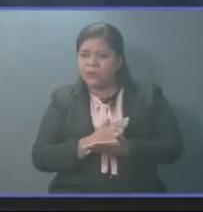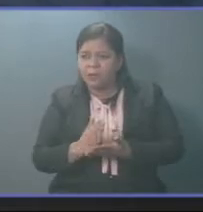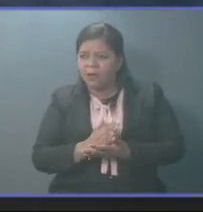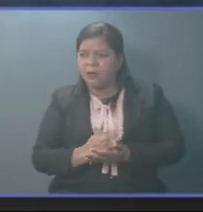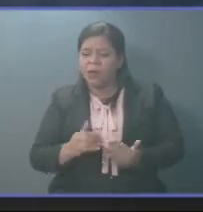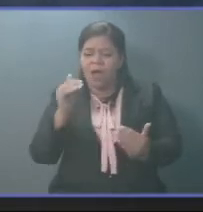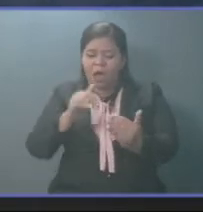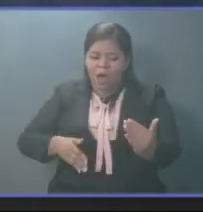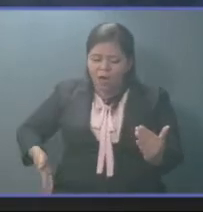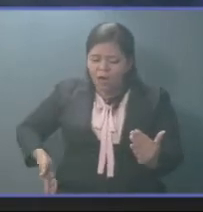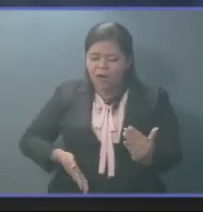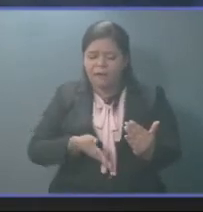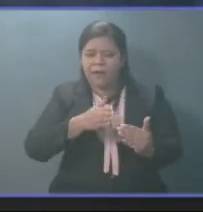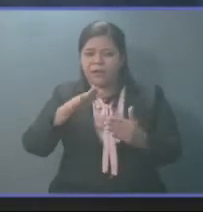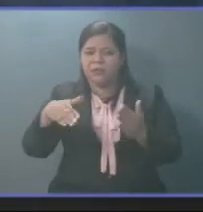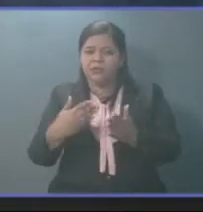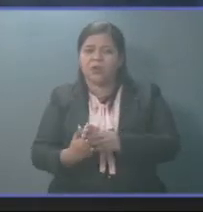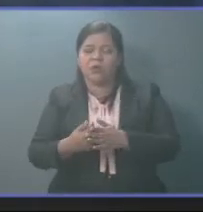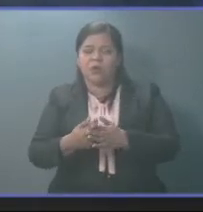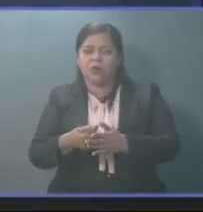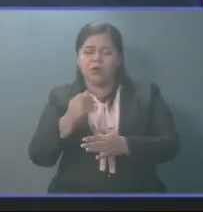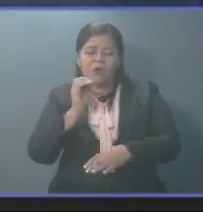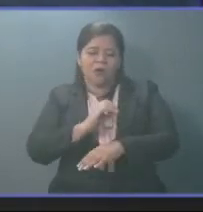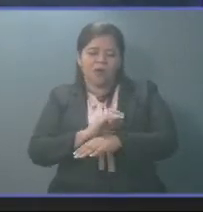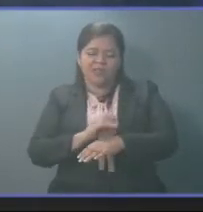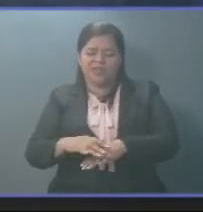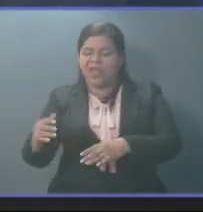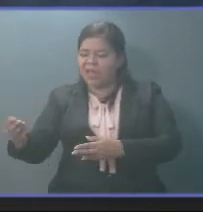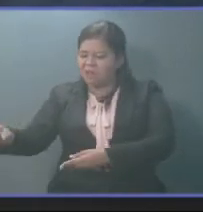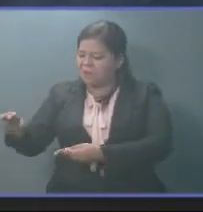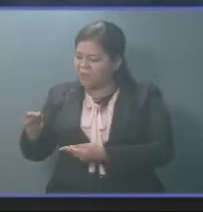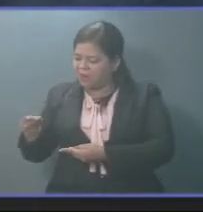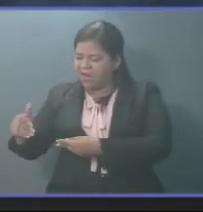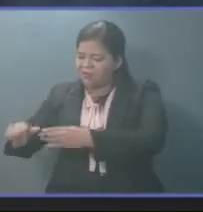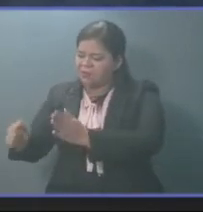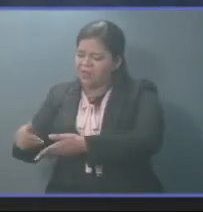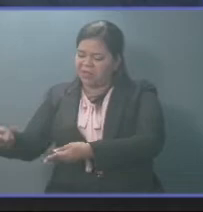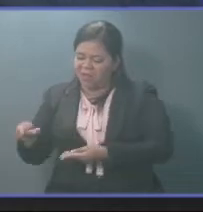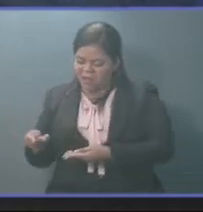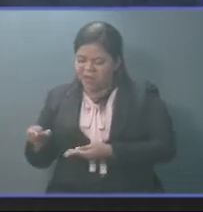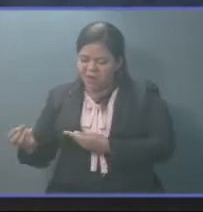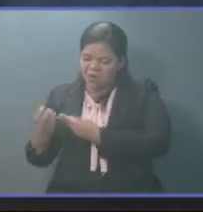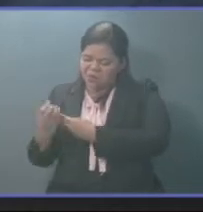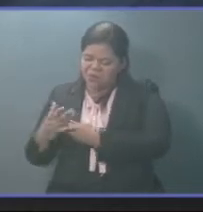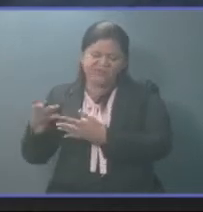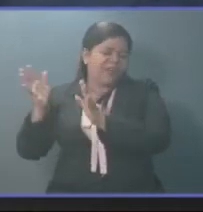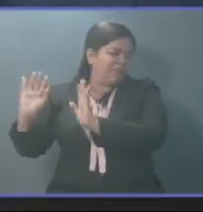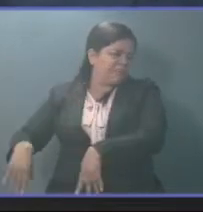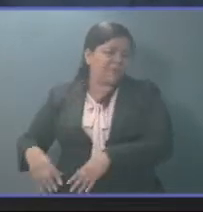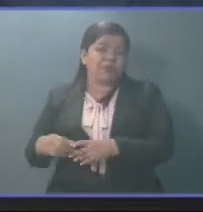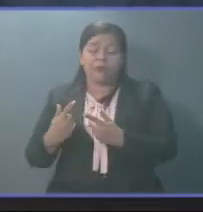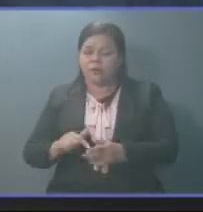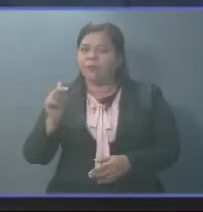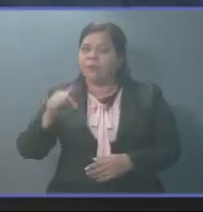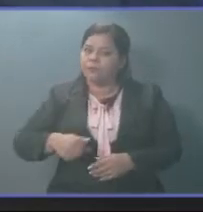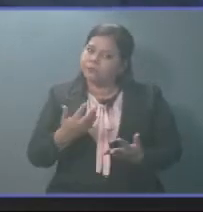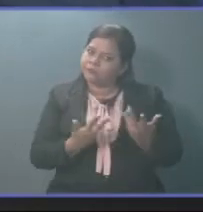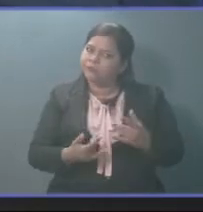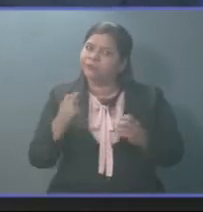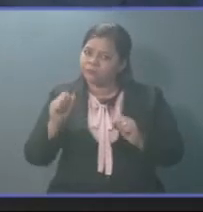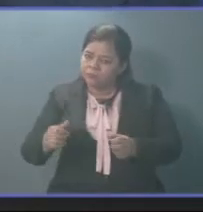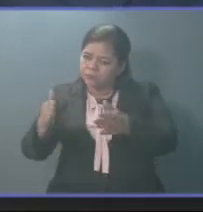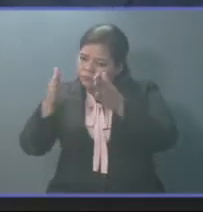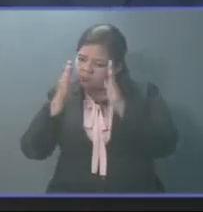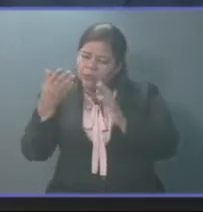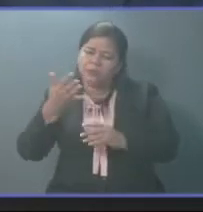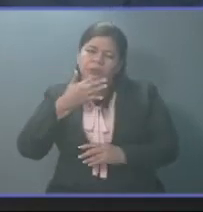Engavetan o rompen los recomendables y no los toman en cuenta. Ojalá que ahora sí lo tomen en cuenta. Ojalá de